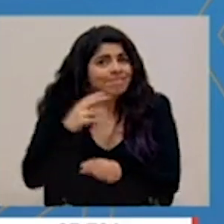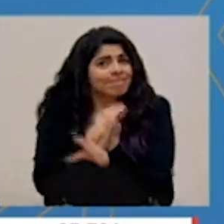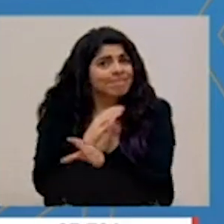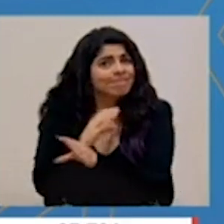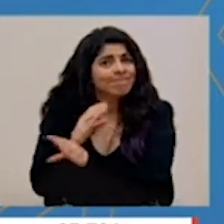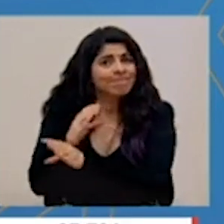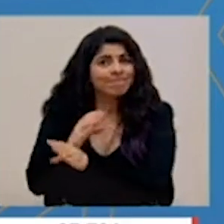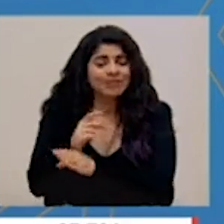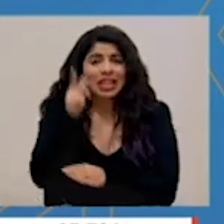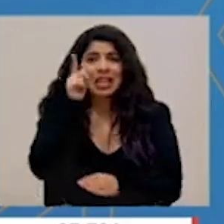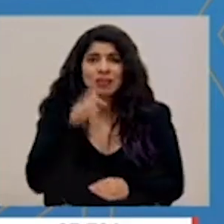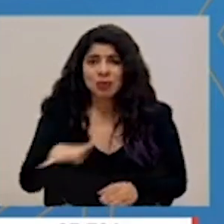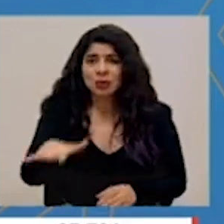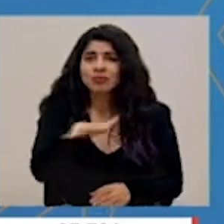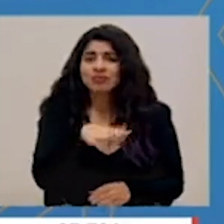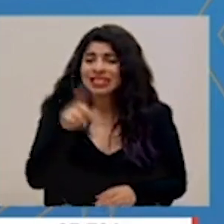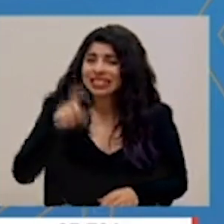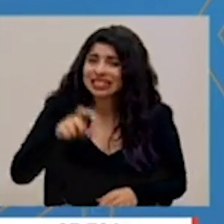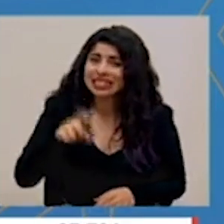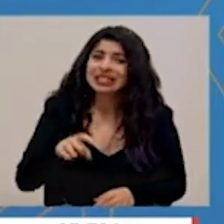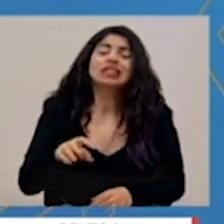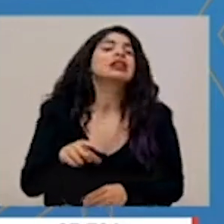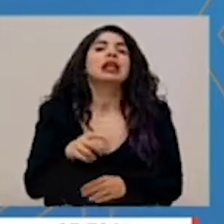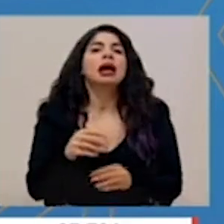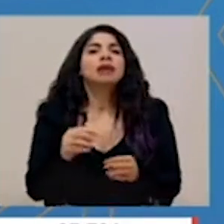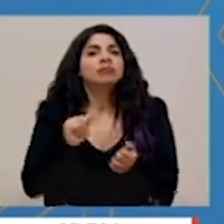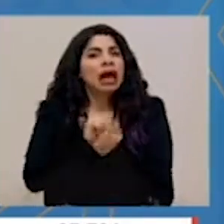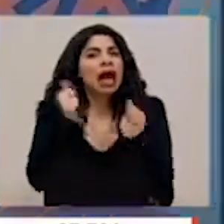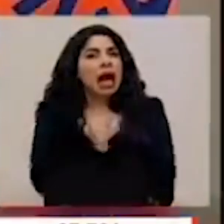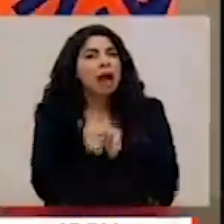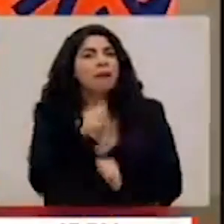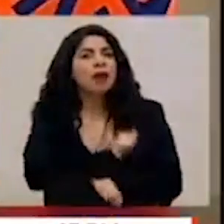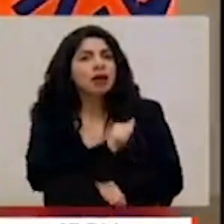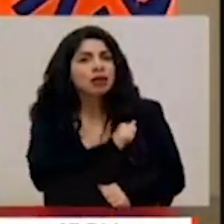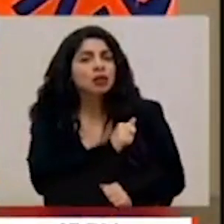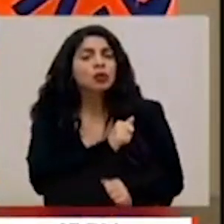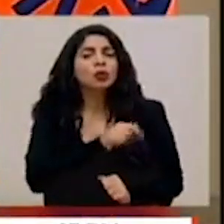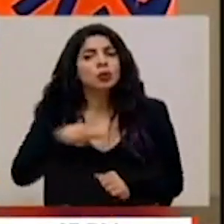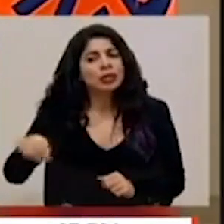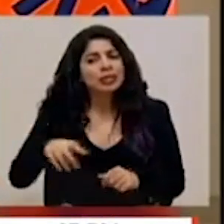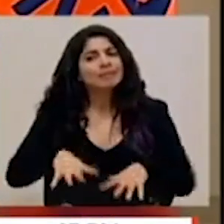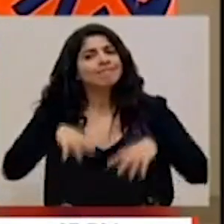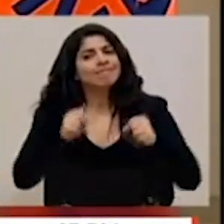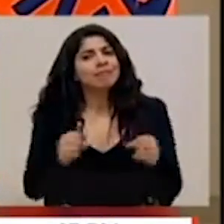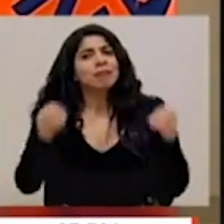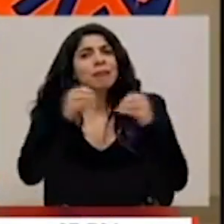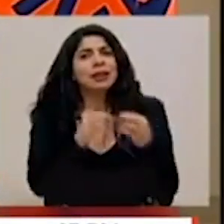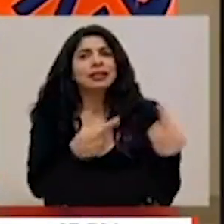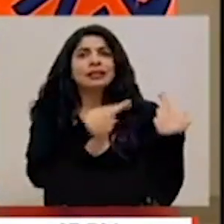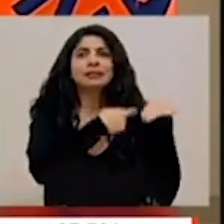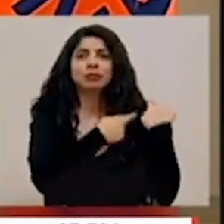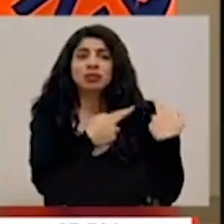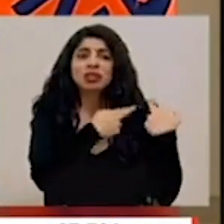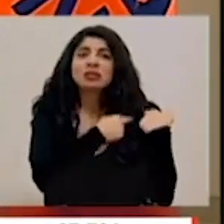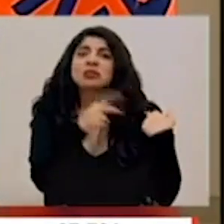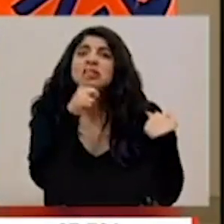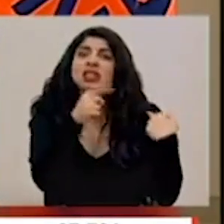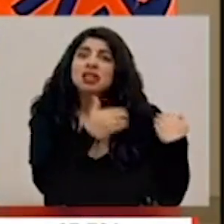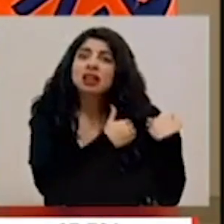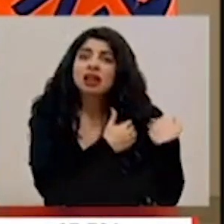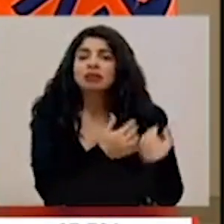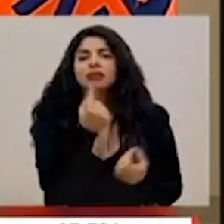prevención, reforzamos, necesitamos, perdón, tener ese cambio conductual y asumir esa responsabilidad que nos atañe a cada uno